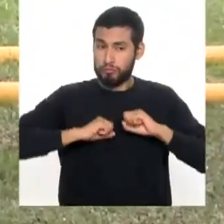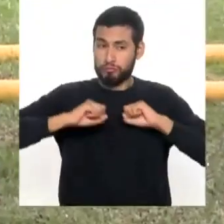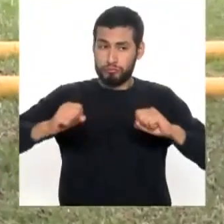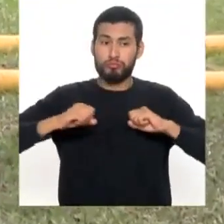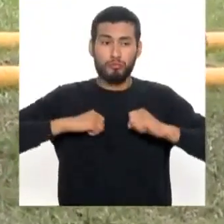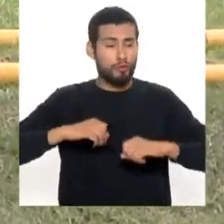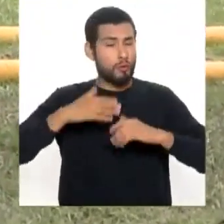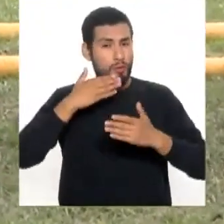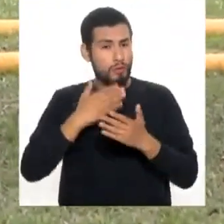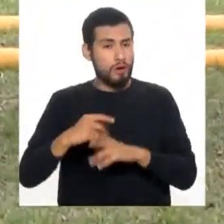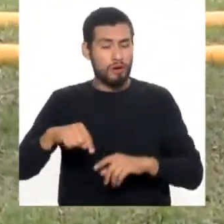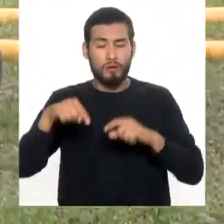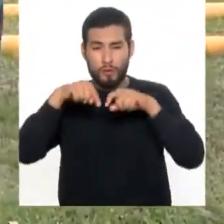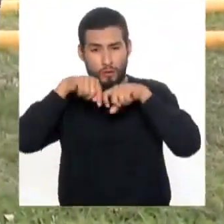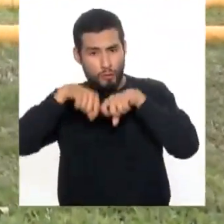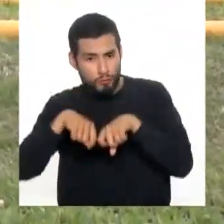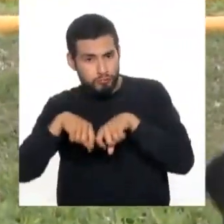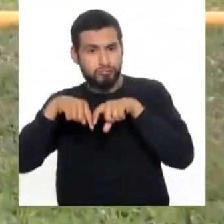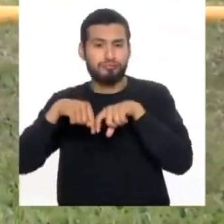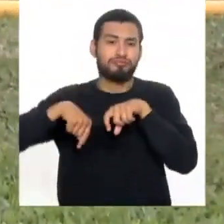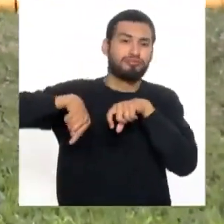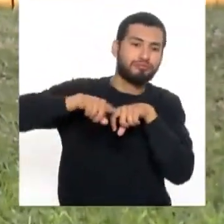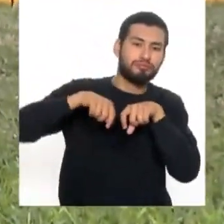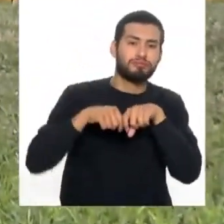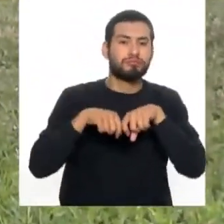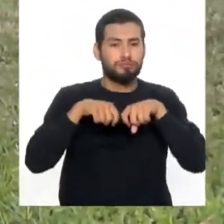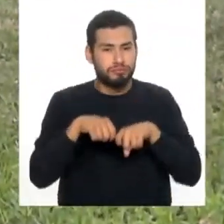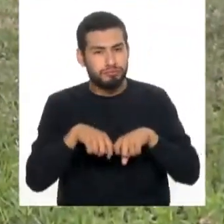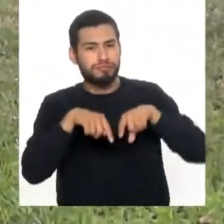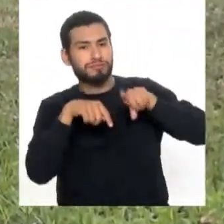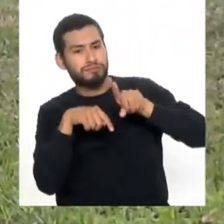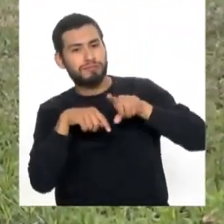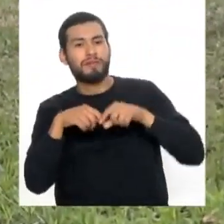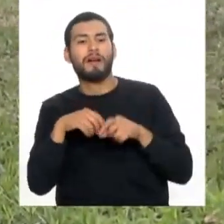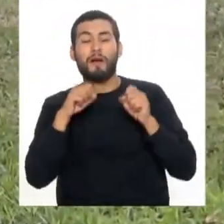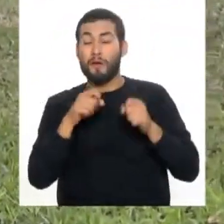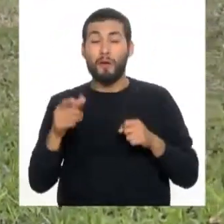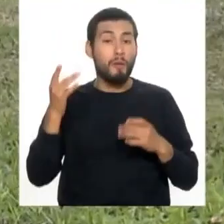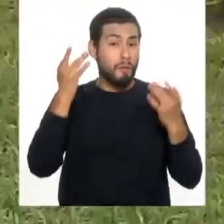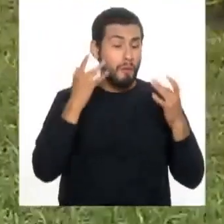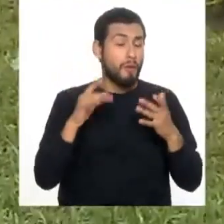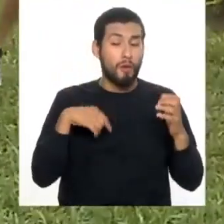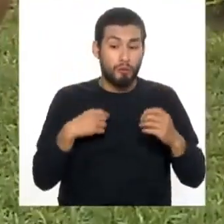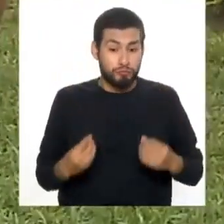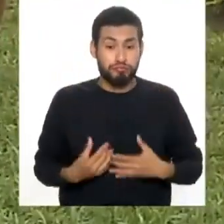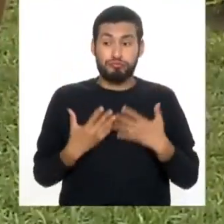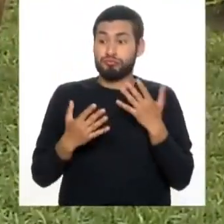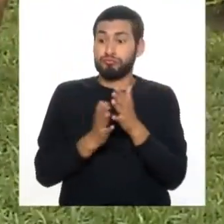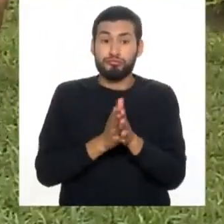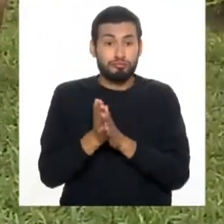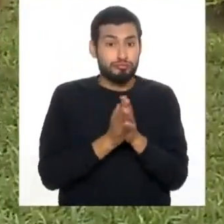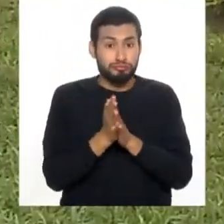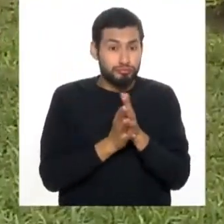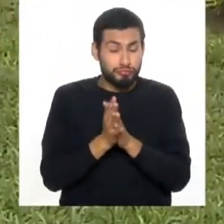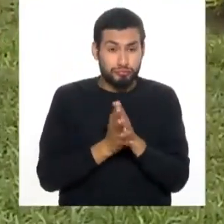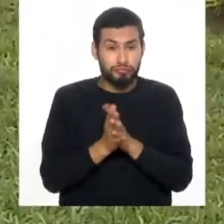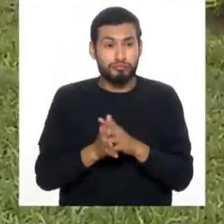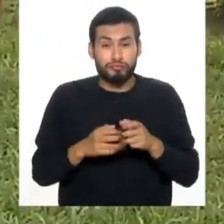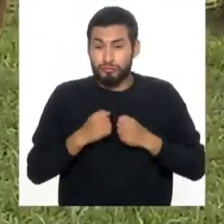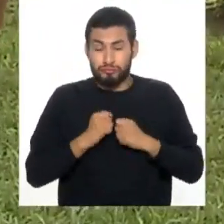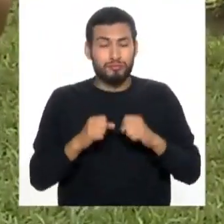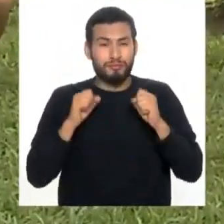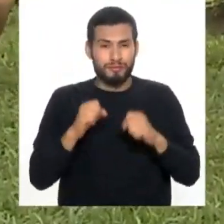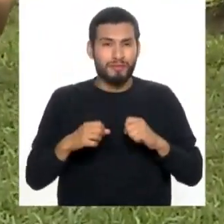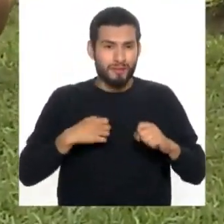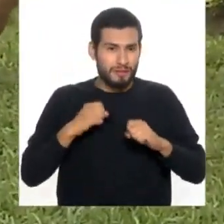completísimo, completísimo este ejercicio. Si pones una música así que te ponga... Enérgica. Enérgica. Por